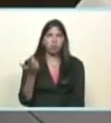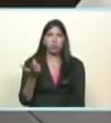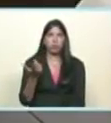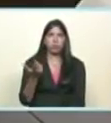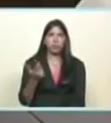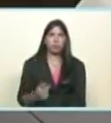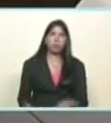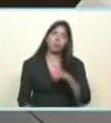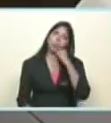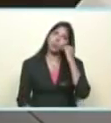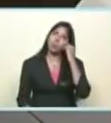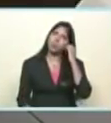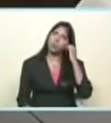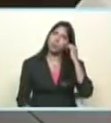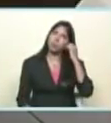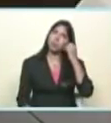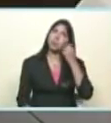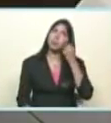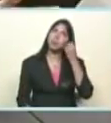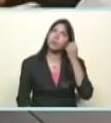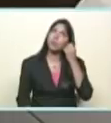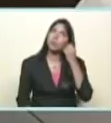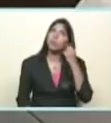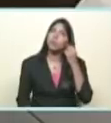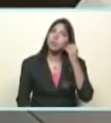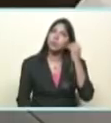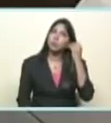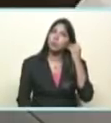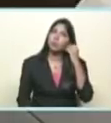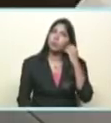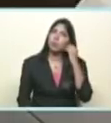compatriotas, y vemos todos,